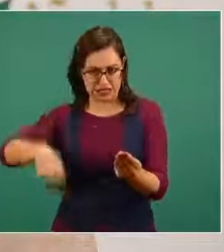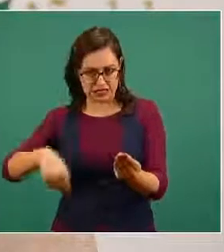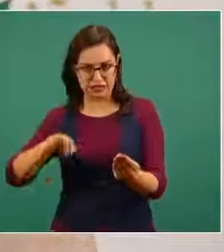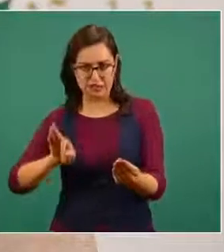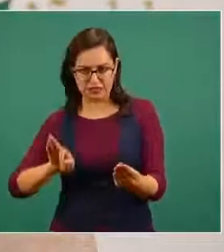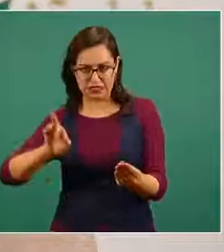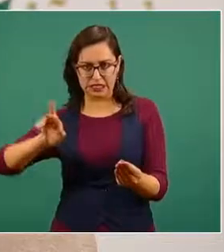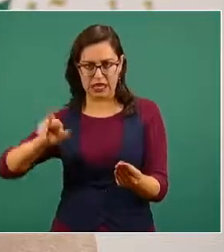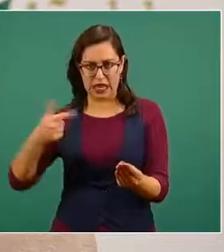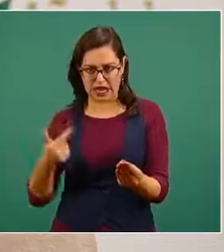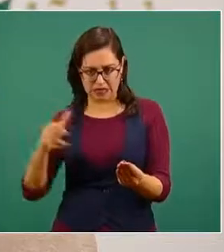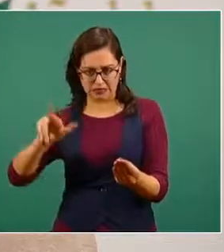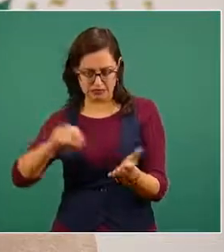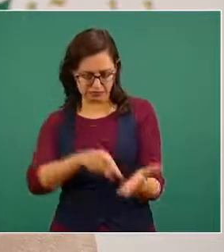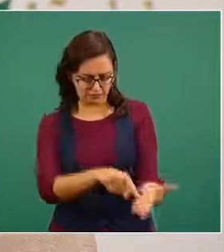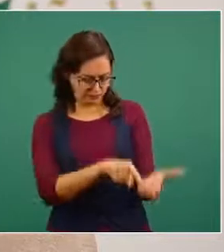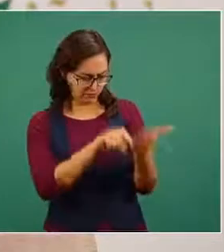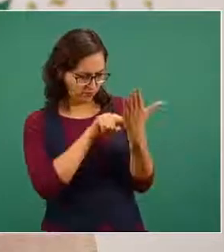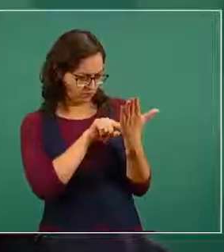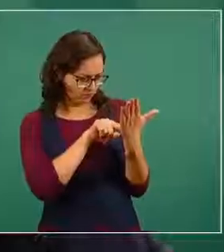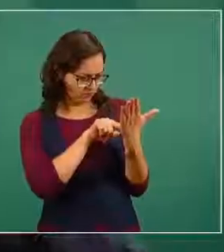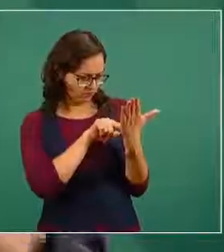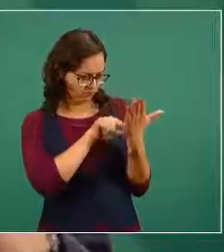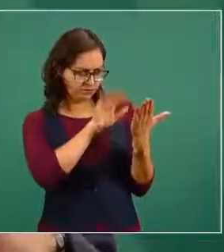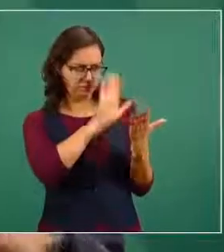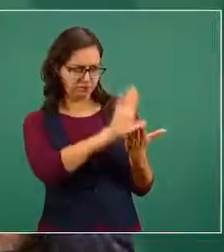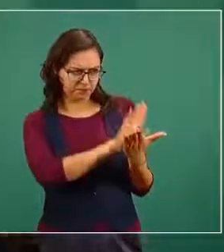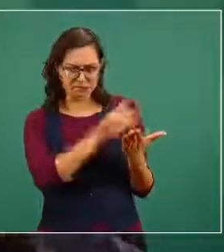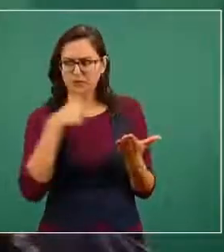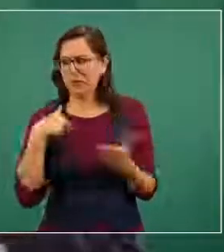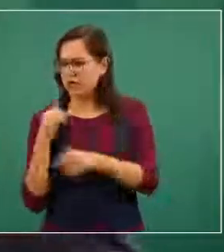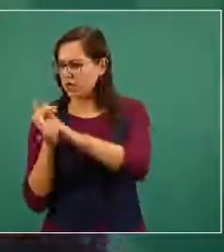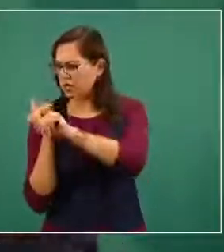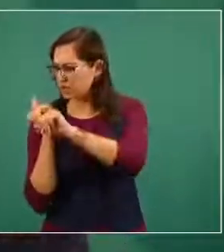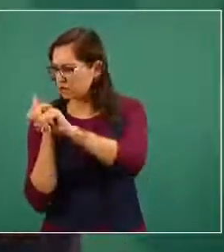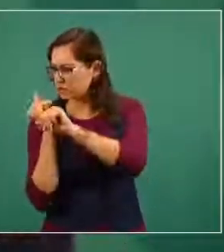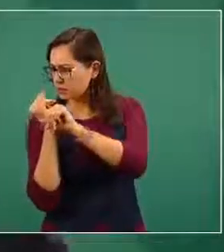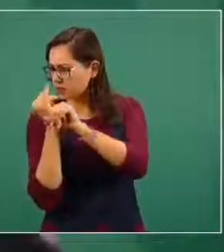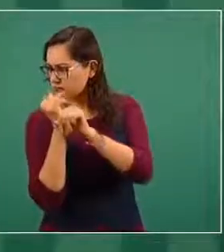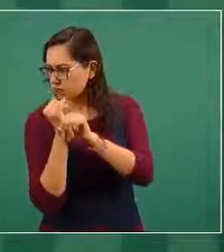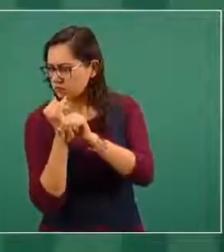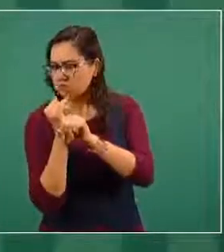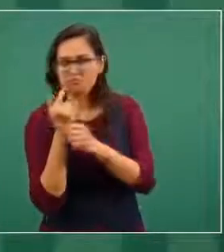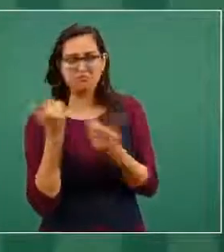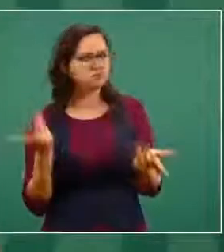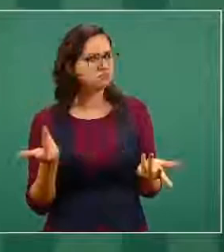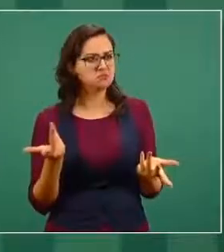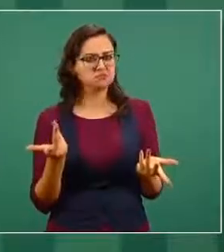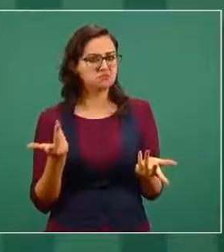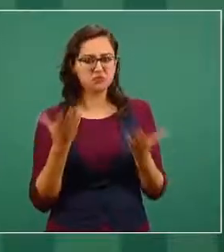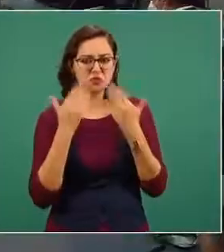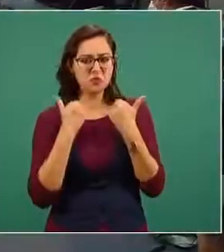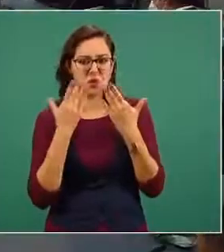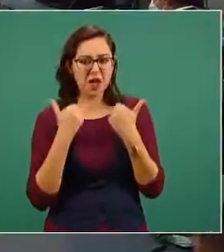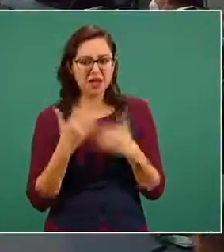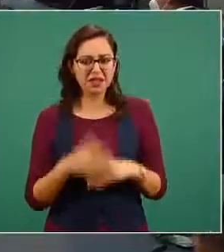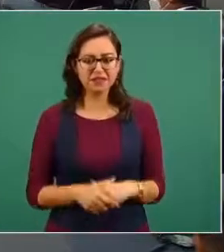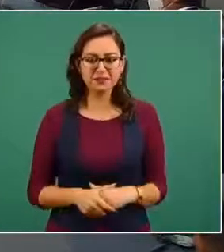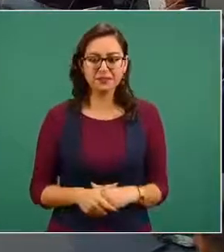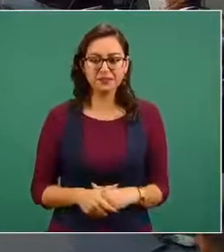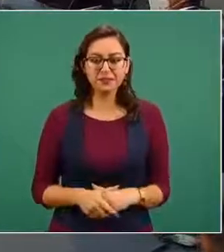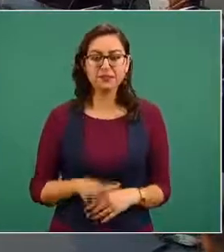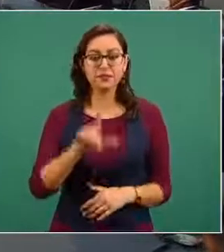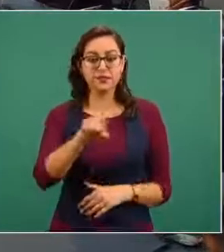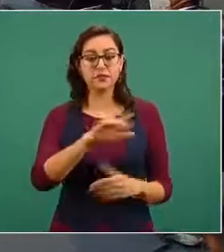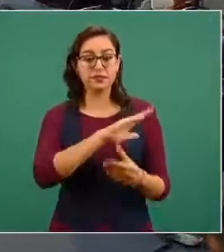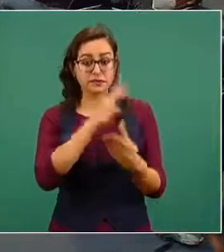investigó la Fiscalía General de la República pero que ya había dudas inclusive en Estados Unidos ¿y qué contiene este expediente